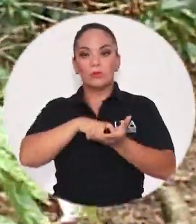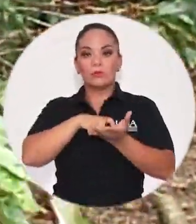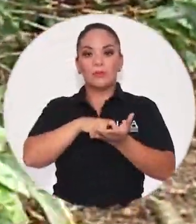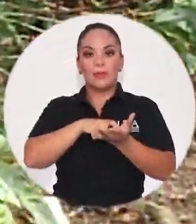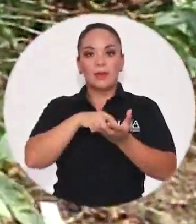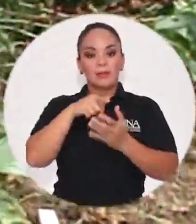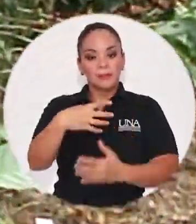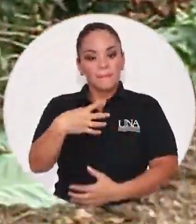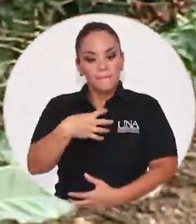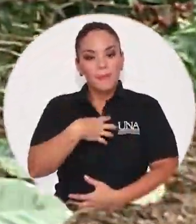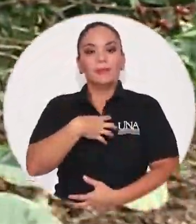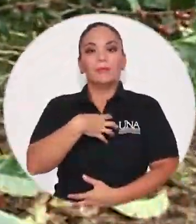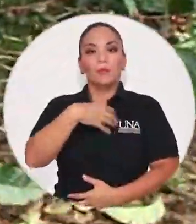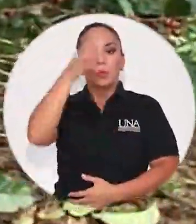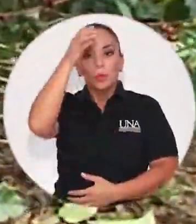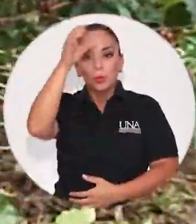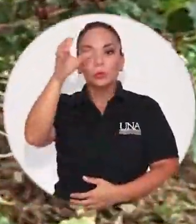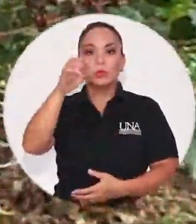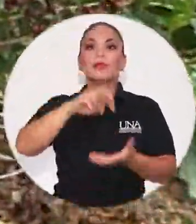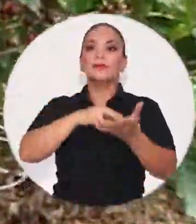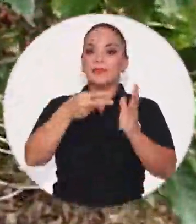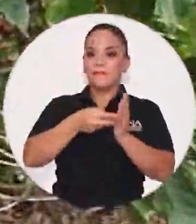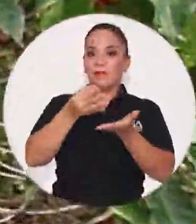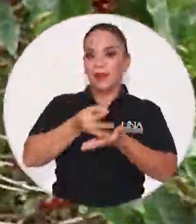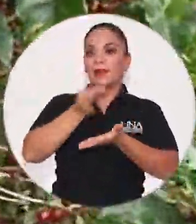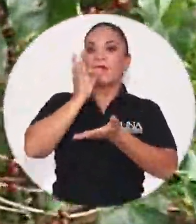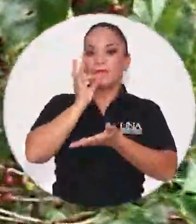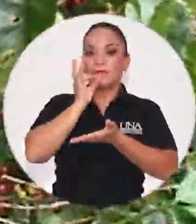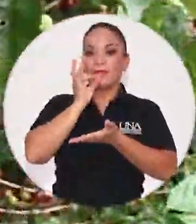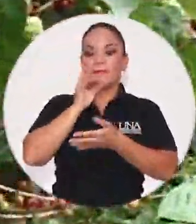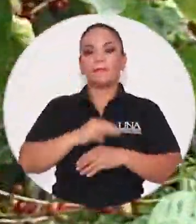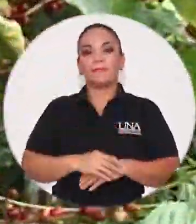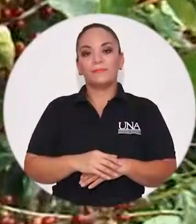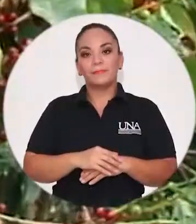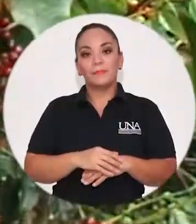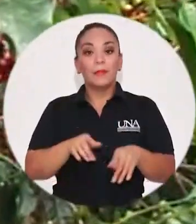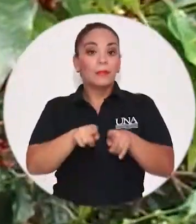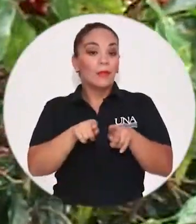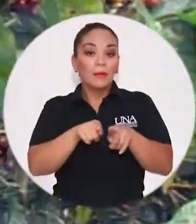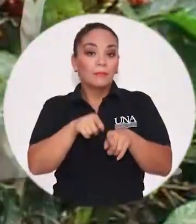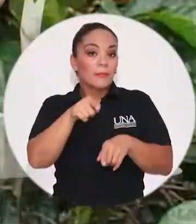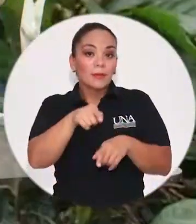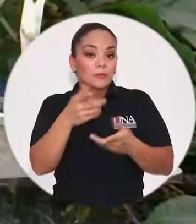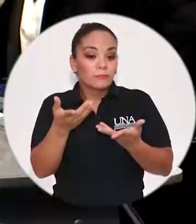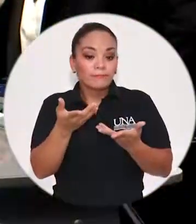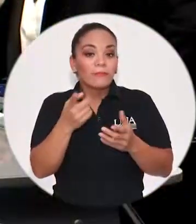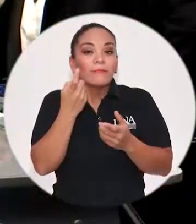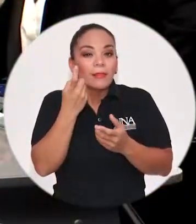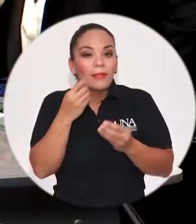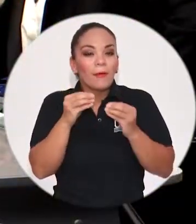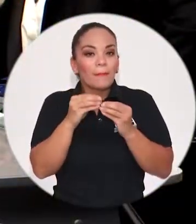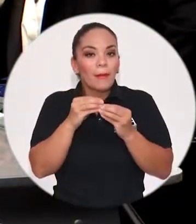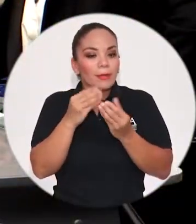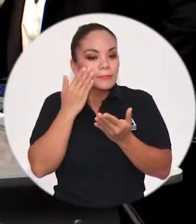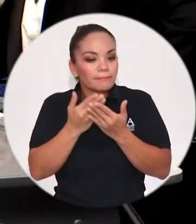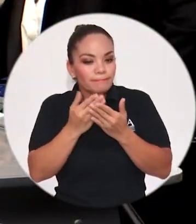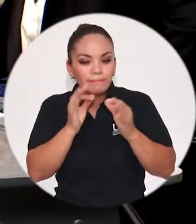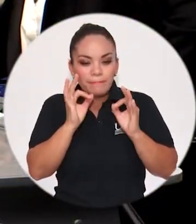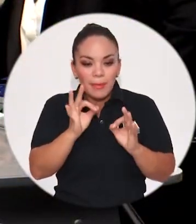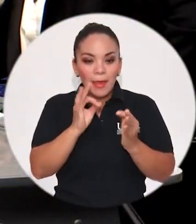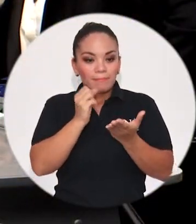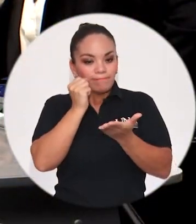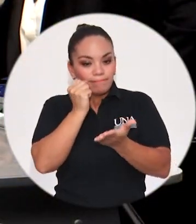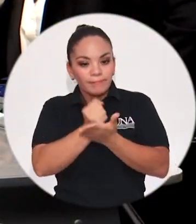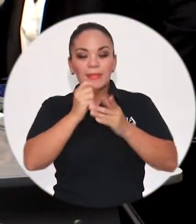biocultural que significaba el café y que no estaba muy bien evidenciado, que no estaba muy bien distinguido ni en el mercado, pero